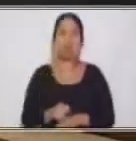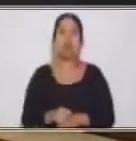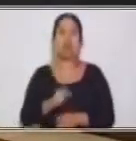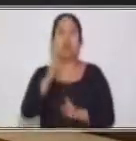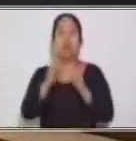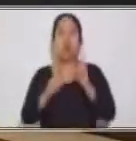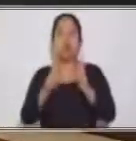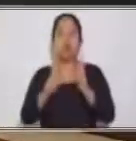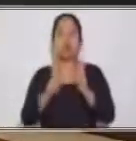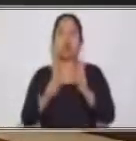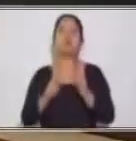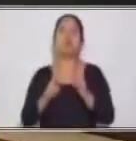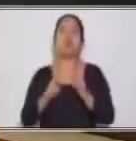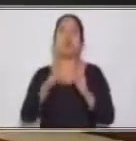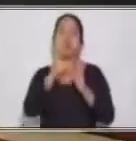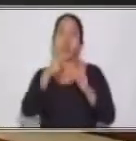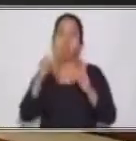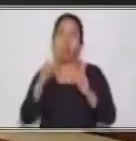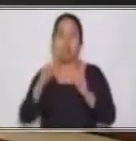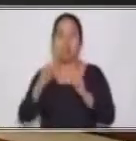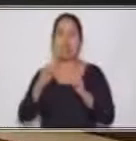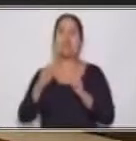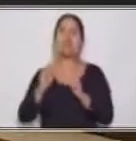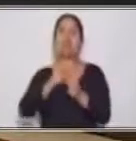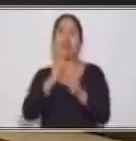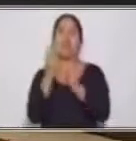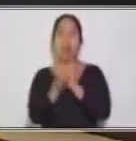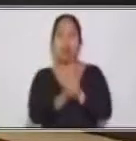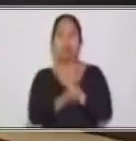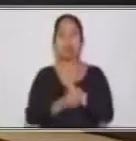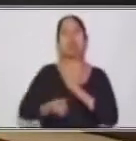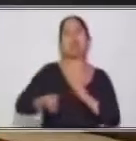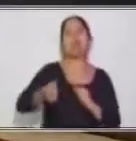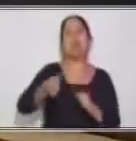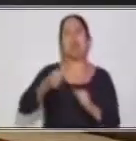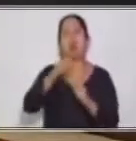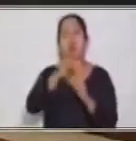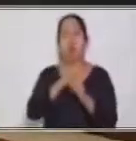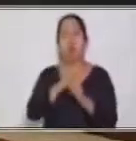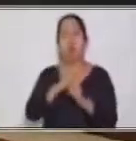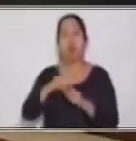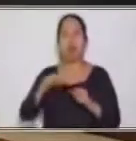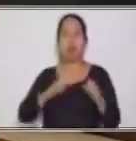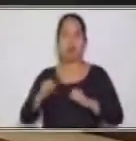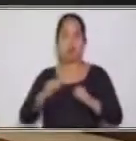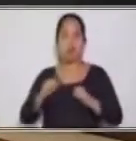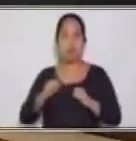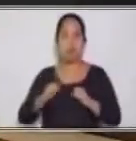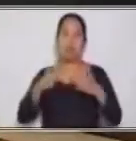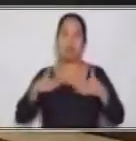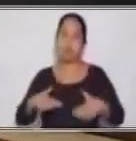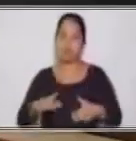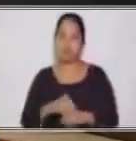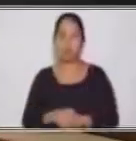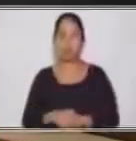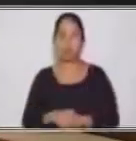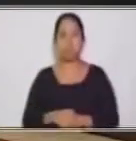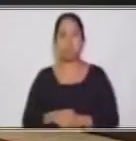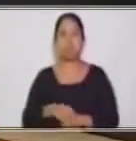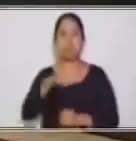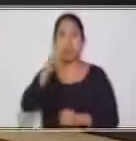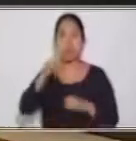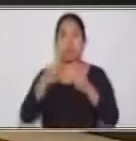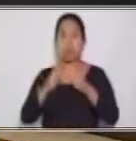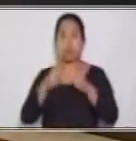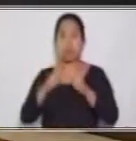conversión, tanto de activa a pasiva como de pasiva activa. Muy bien, ese es el reto. Elaborar 10 oraciones